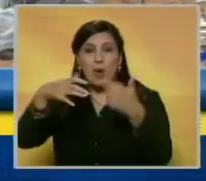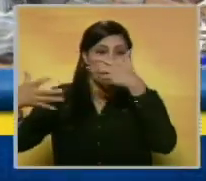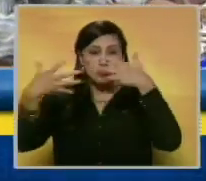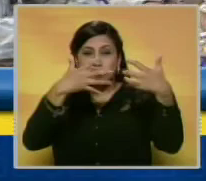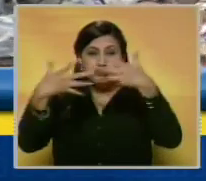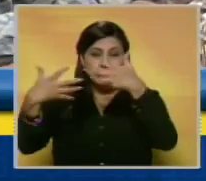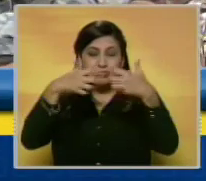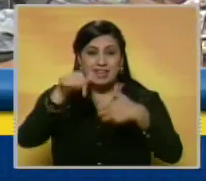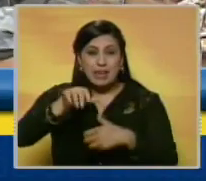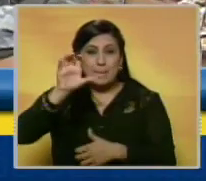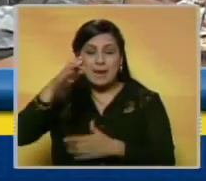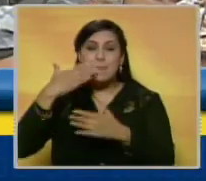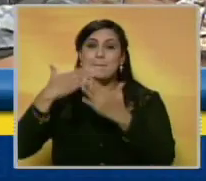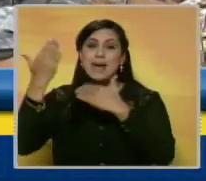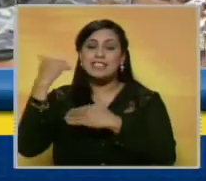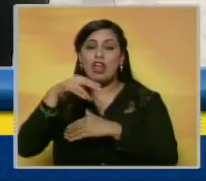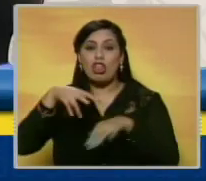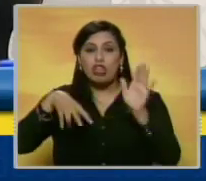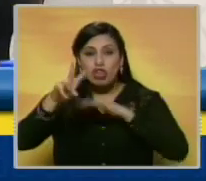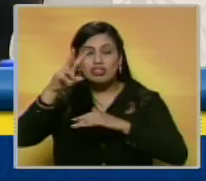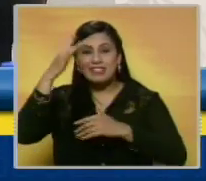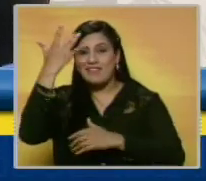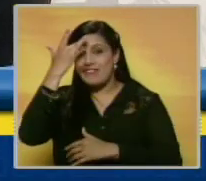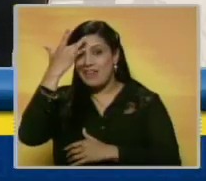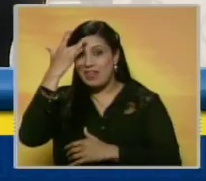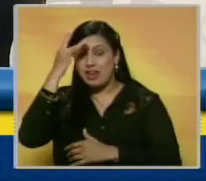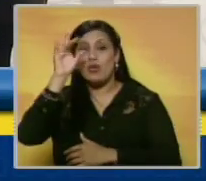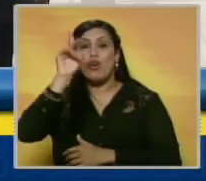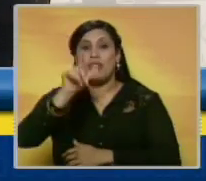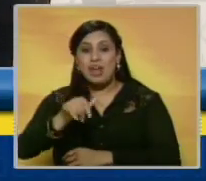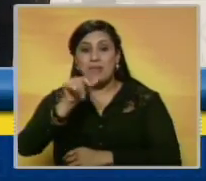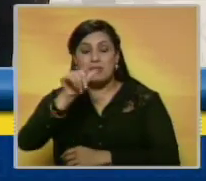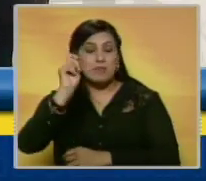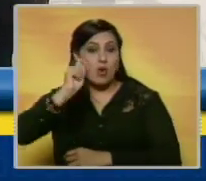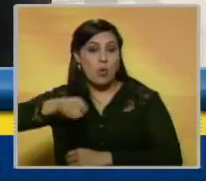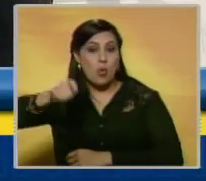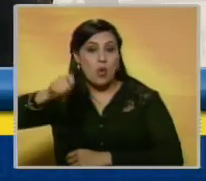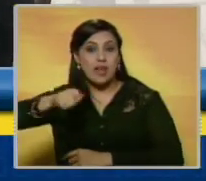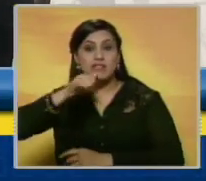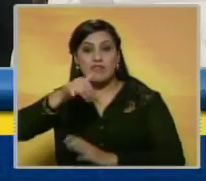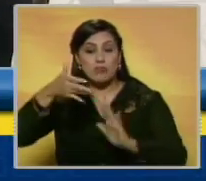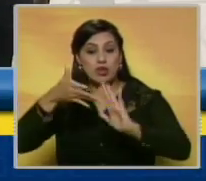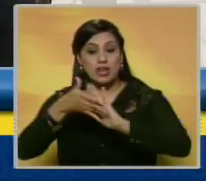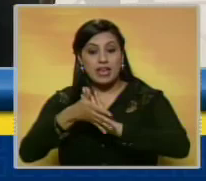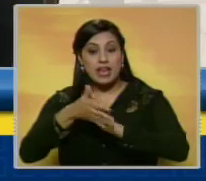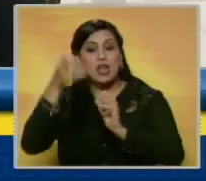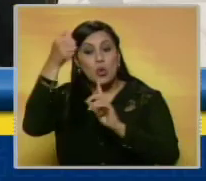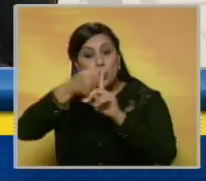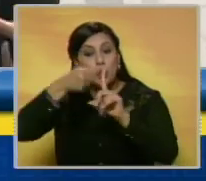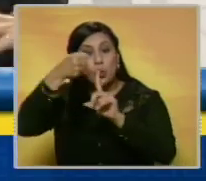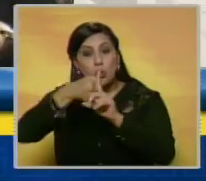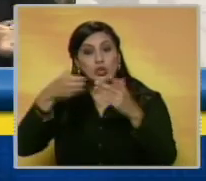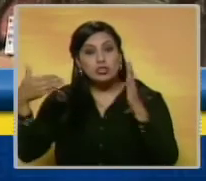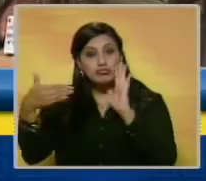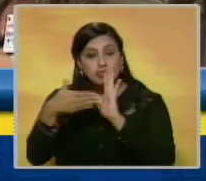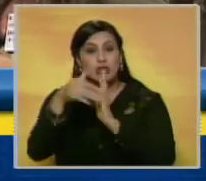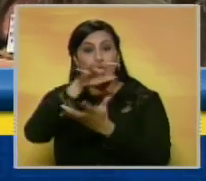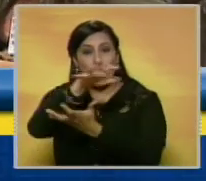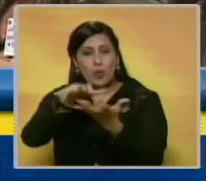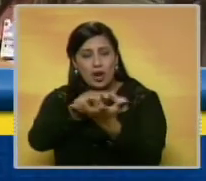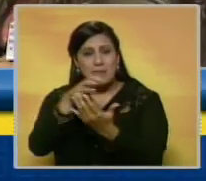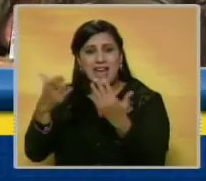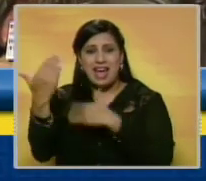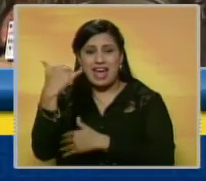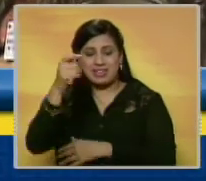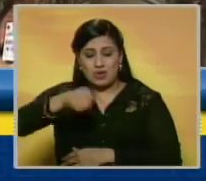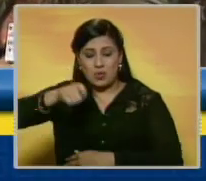registraron en el país desde el pasado 12 de febrero. En ese sentido, la magistrada Gladys Gutiérrez aseguró que en la lucha contra la impunidad que desde